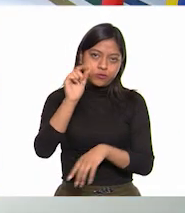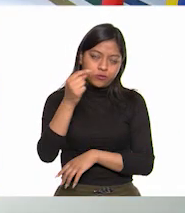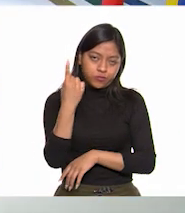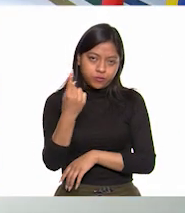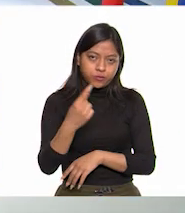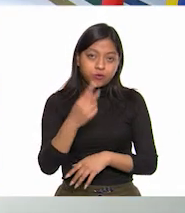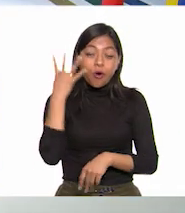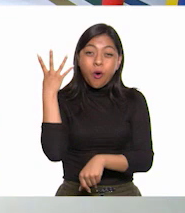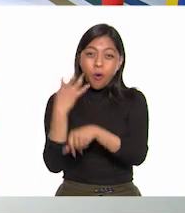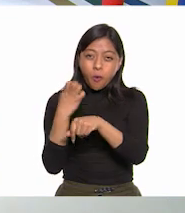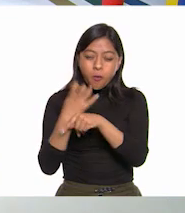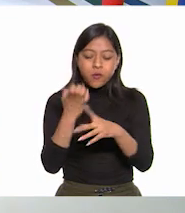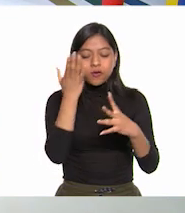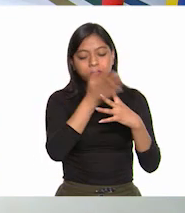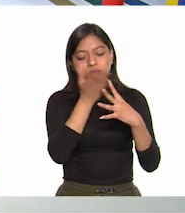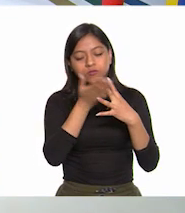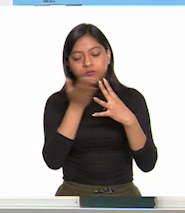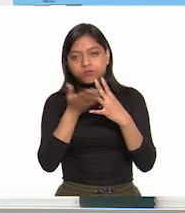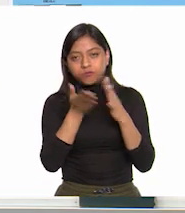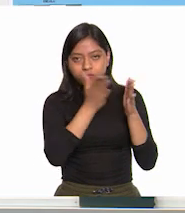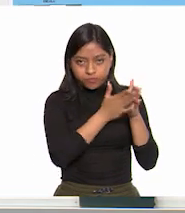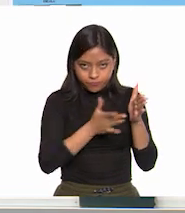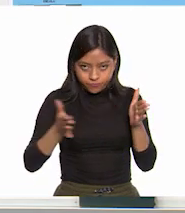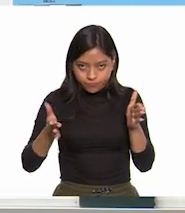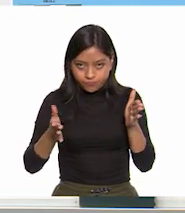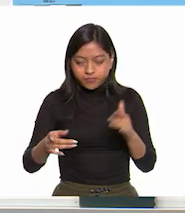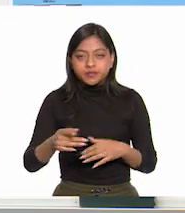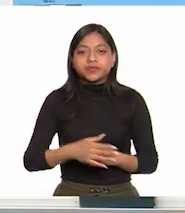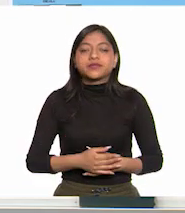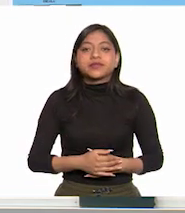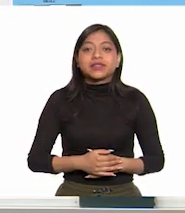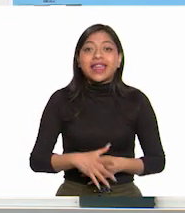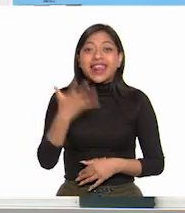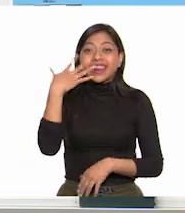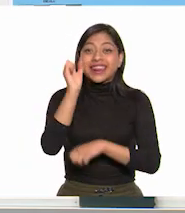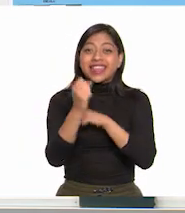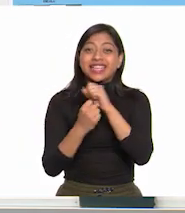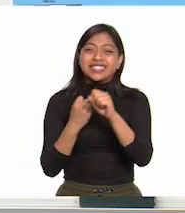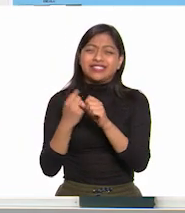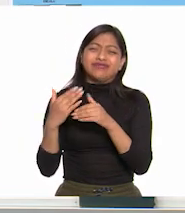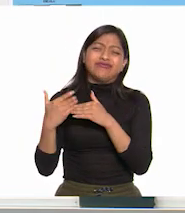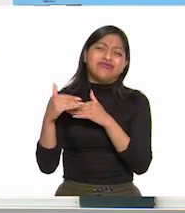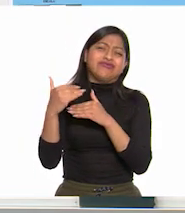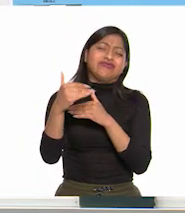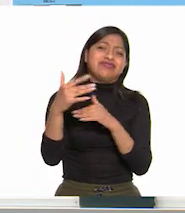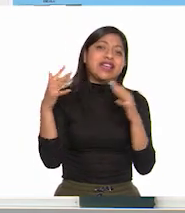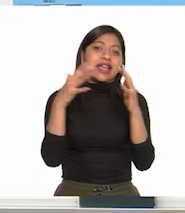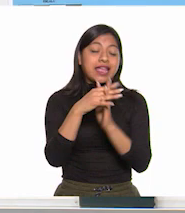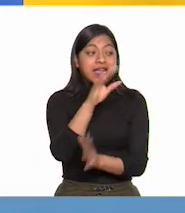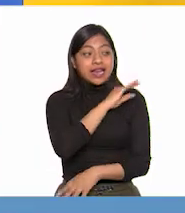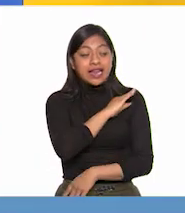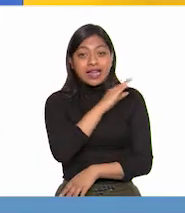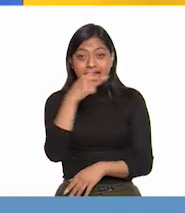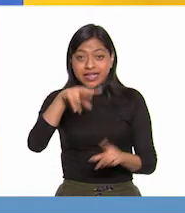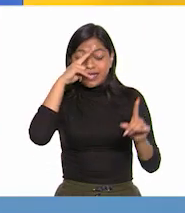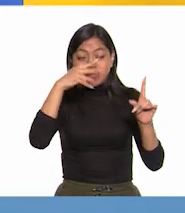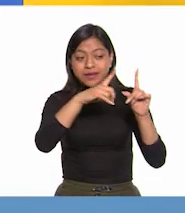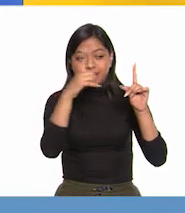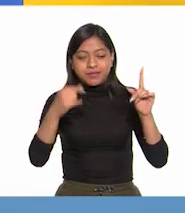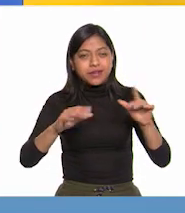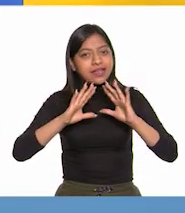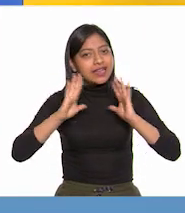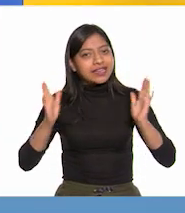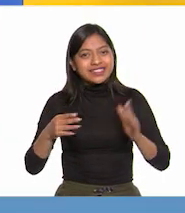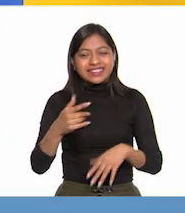Cuarta etapa en nuestra línea del tiempo. Después de 10 años de guerra, la Nueva España se encontraba en crisis